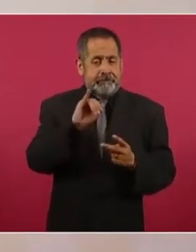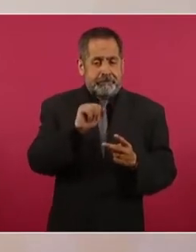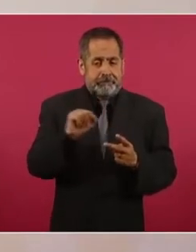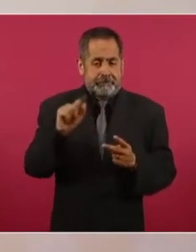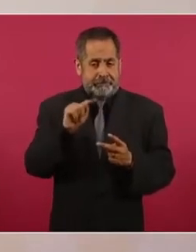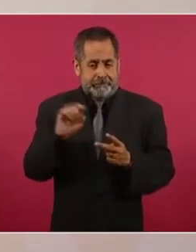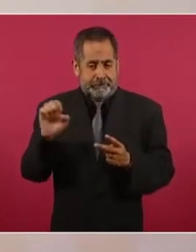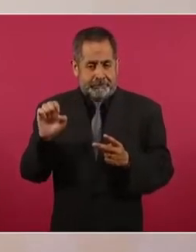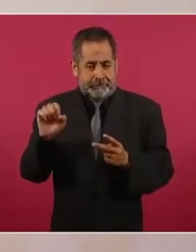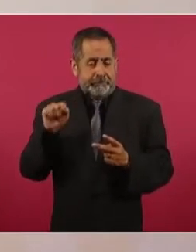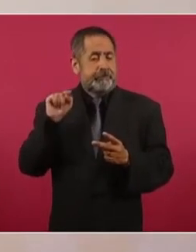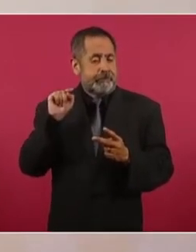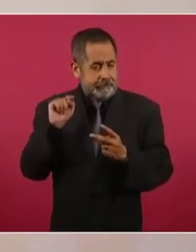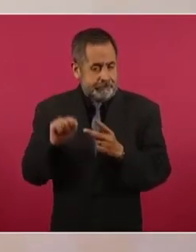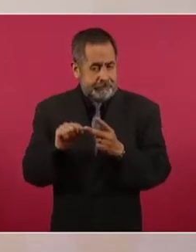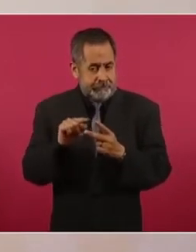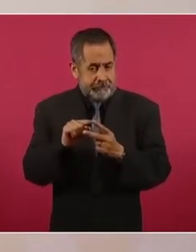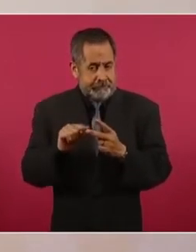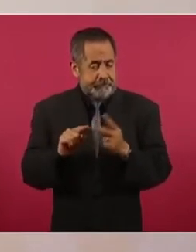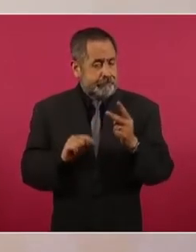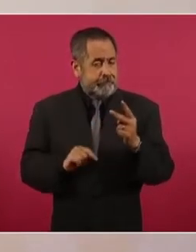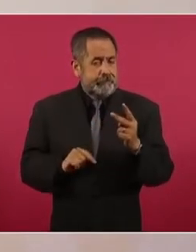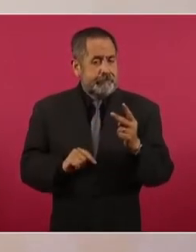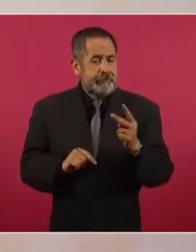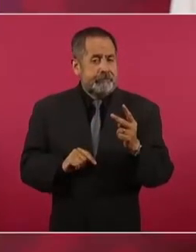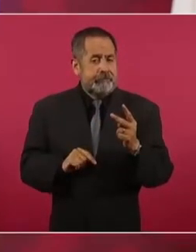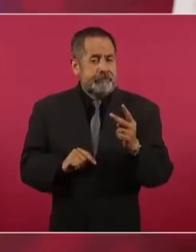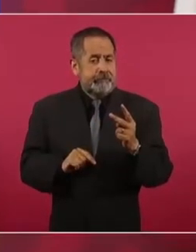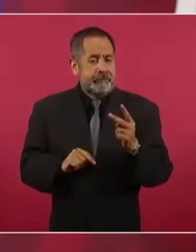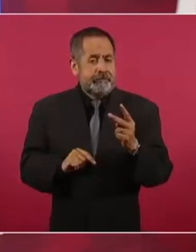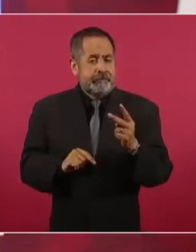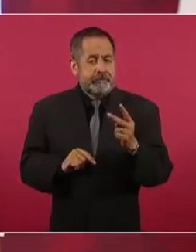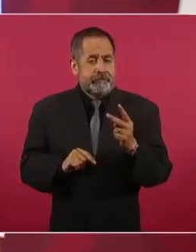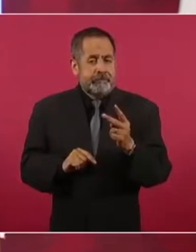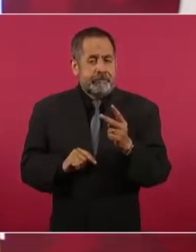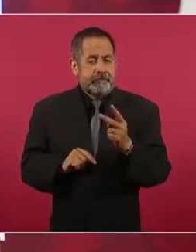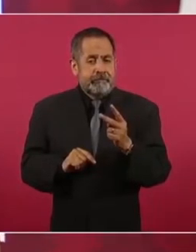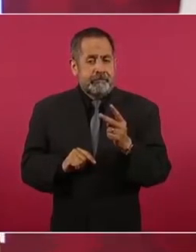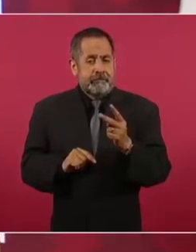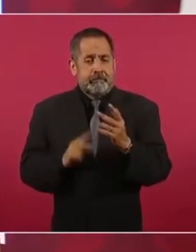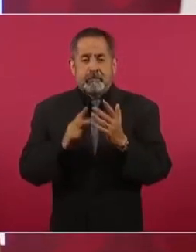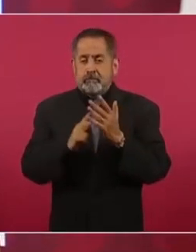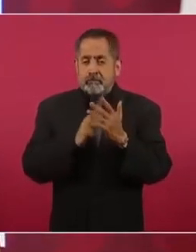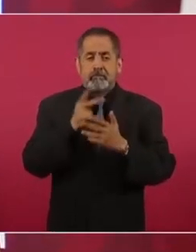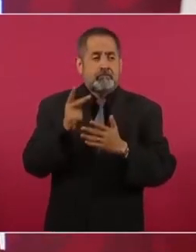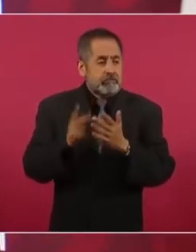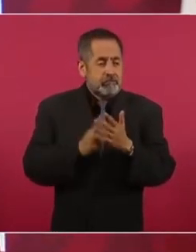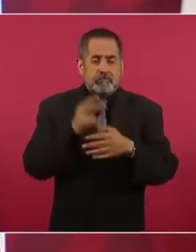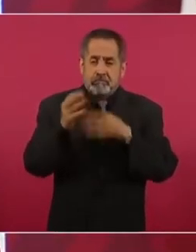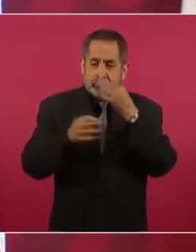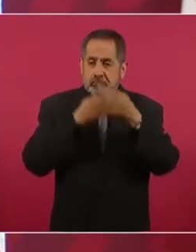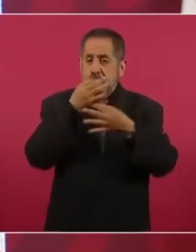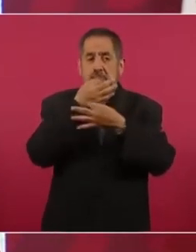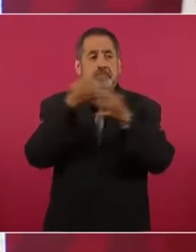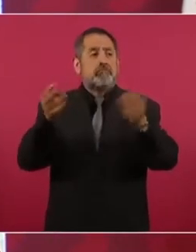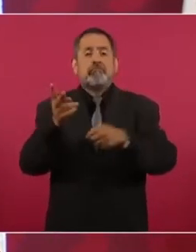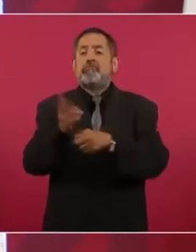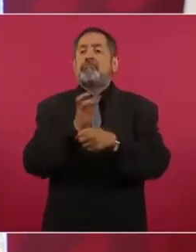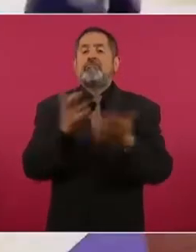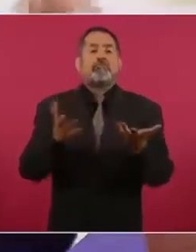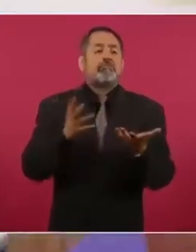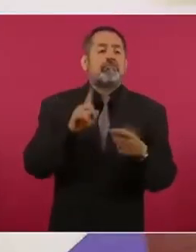se repiten y se repiten las convocatorias para